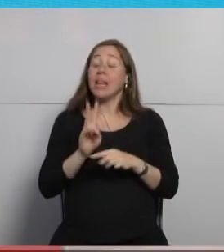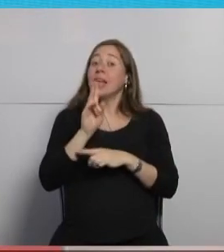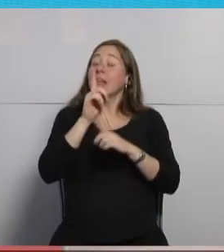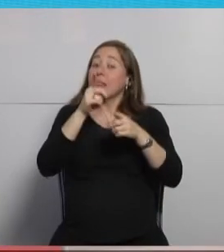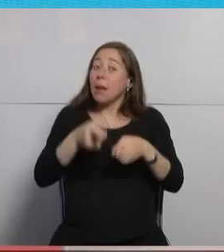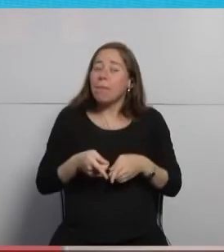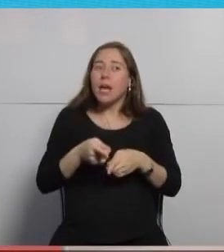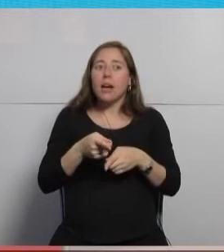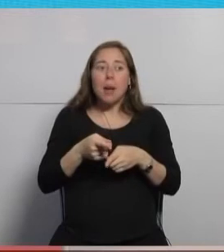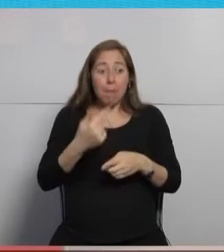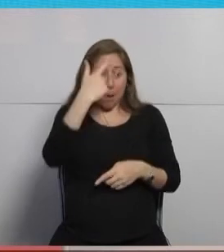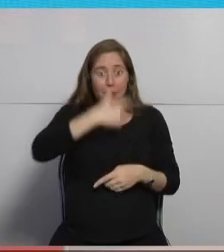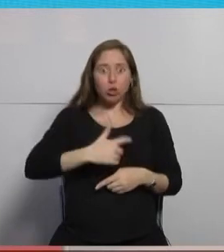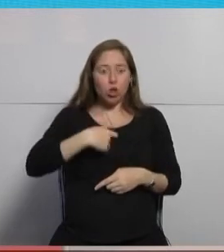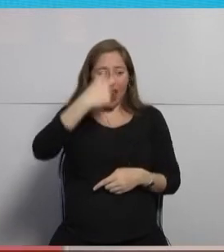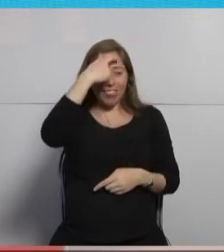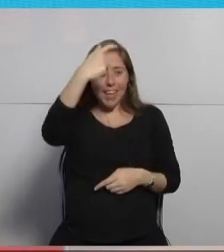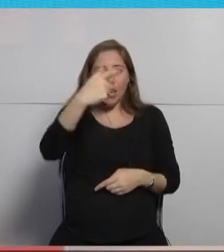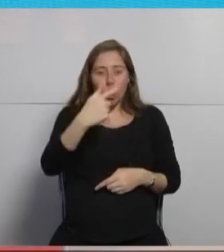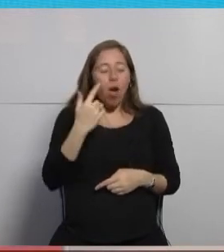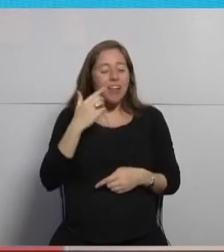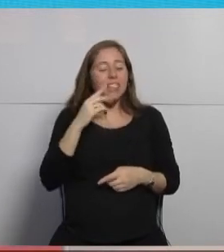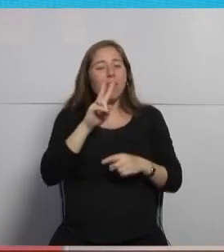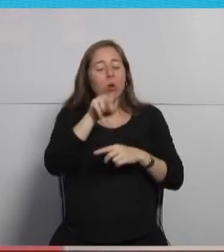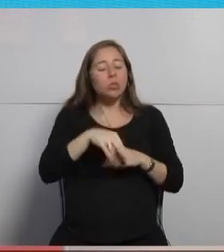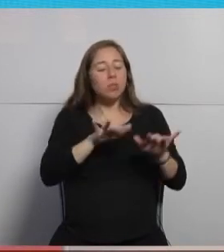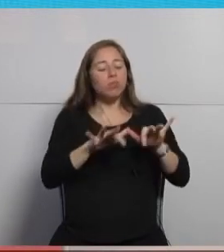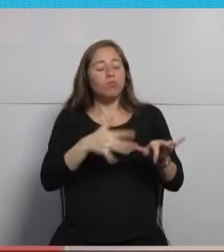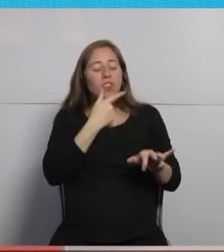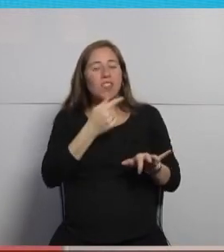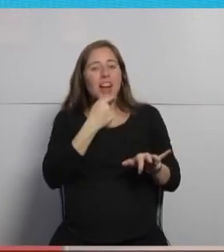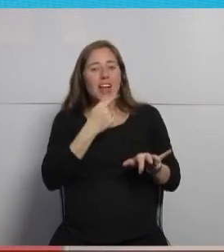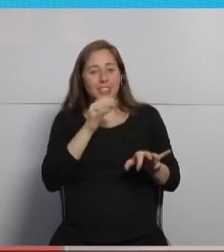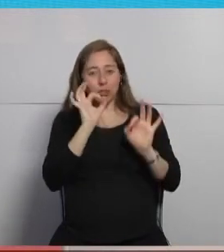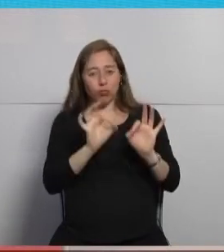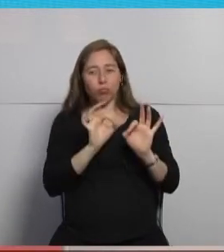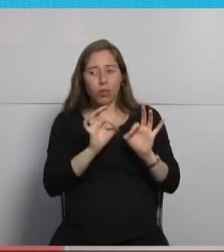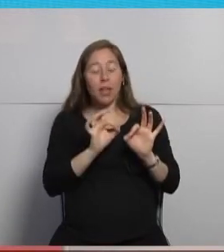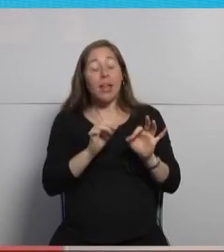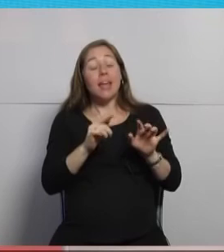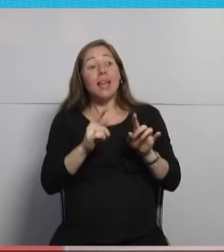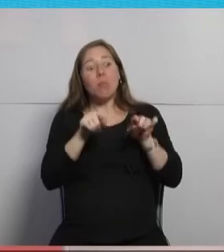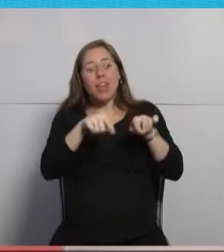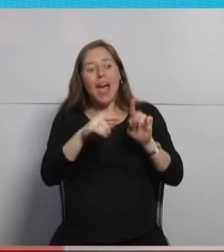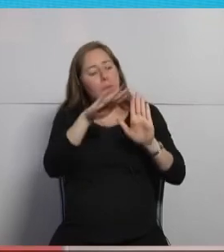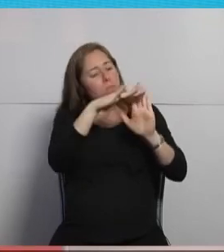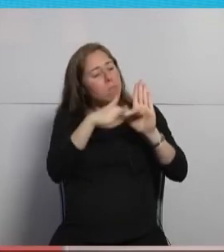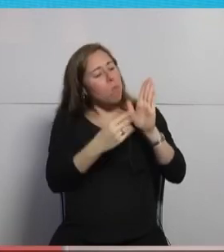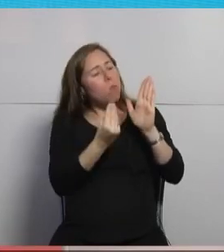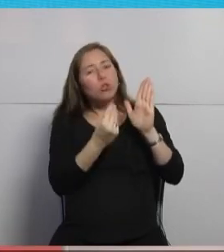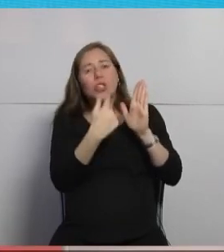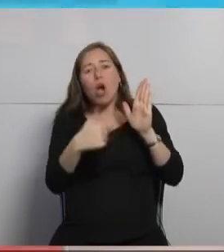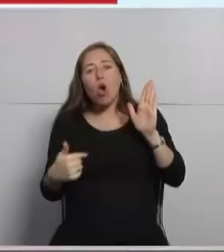para los desarrolladores como vemos le da una capa una capa de servicios como por ejemplo